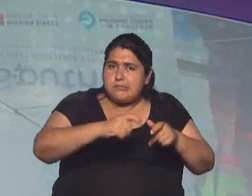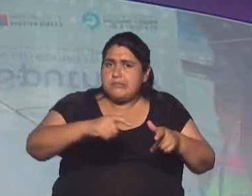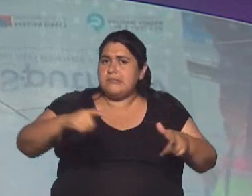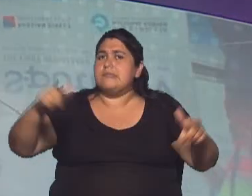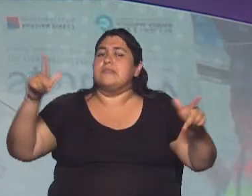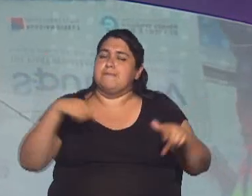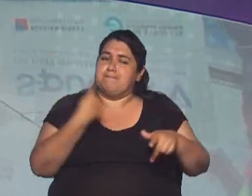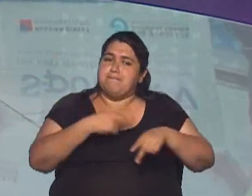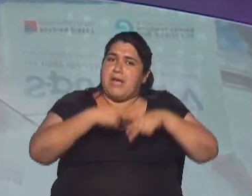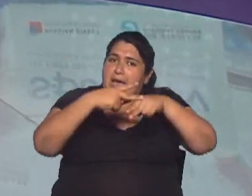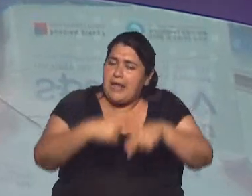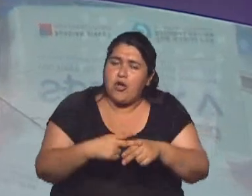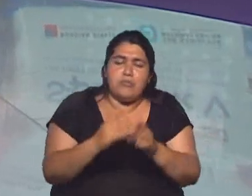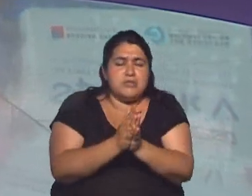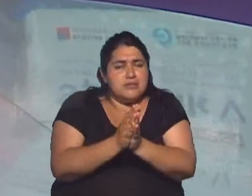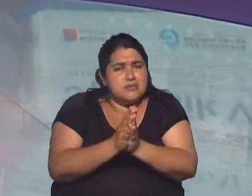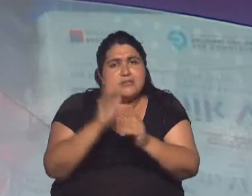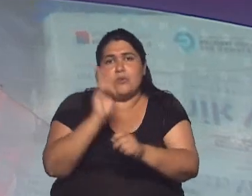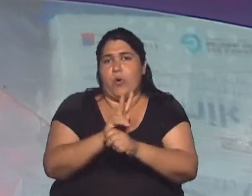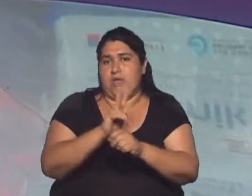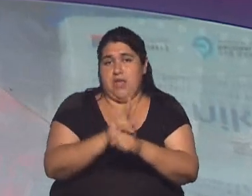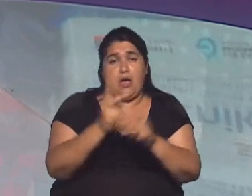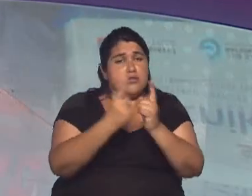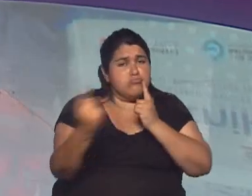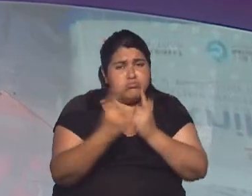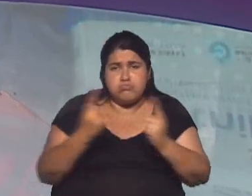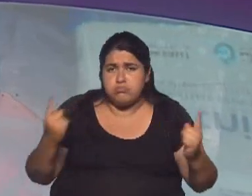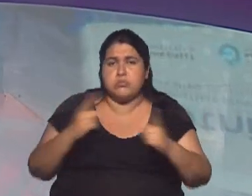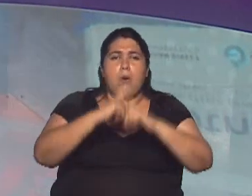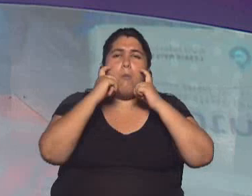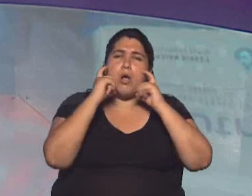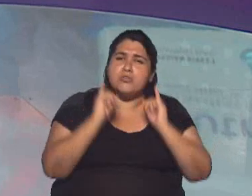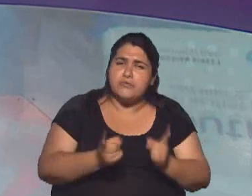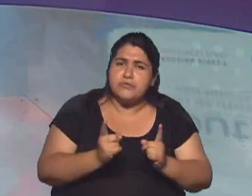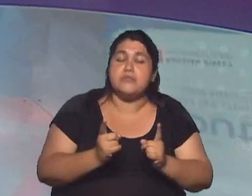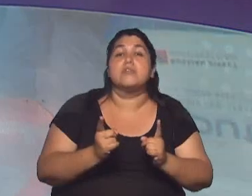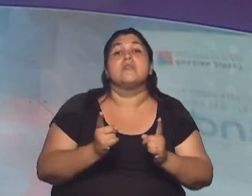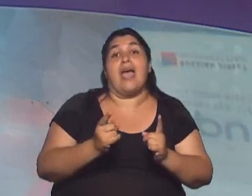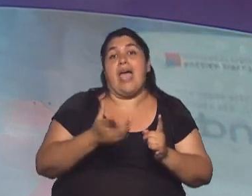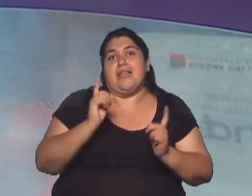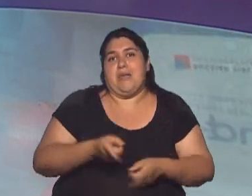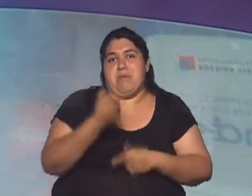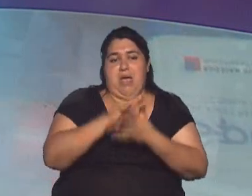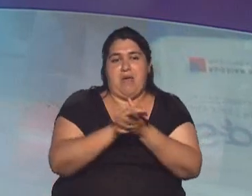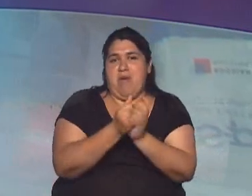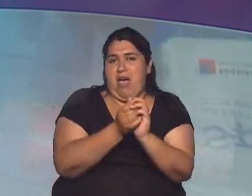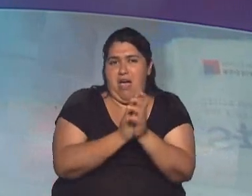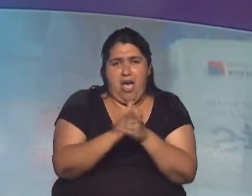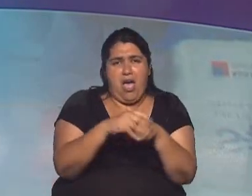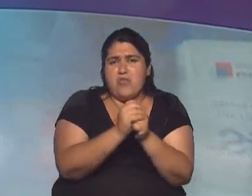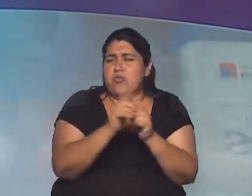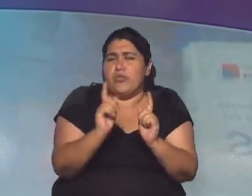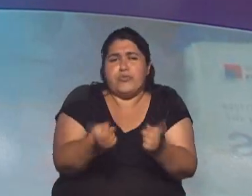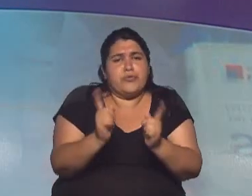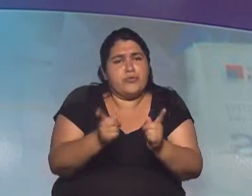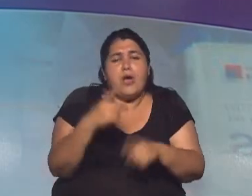la recomendación de extremar los cuidados, el distanciamiento social, el uso de tapabocas, además el lavado de manos e insistir con